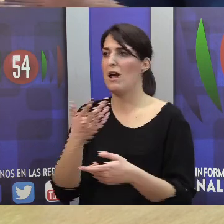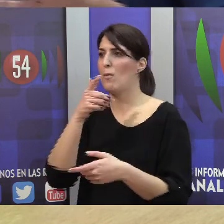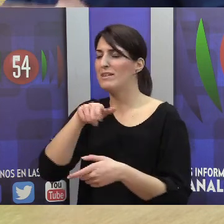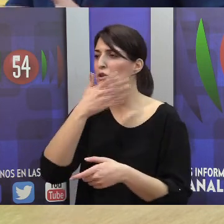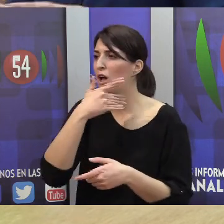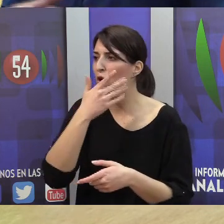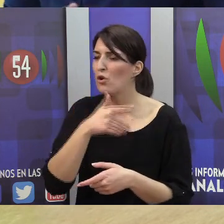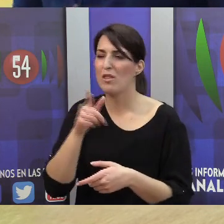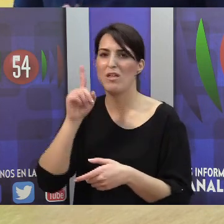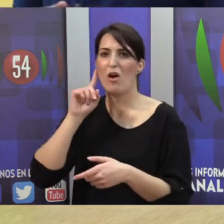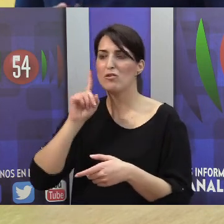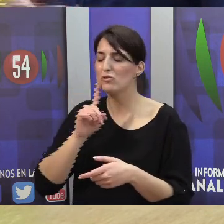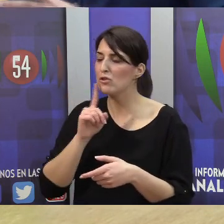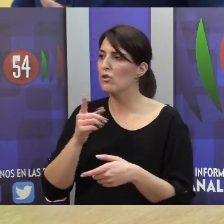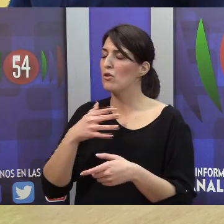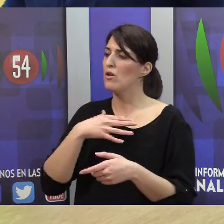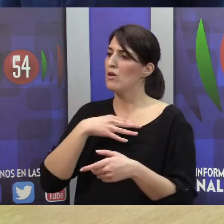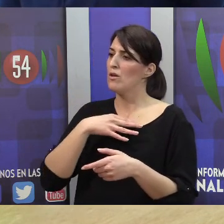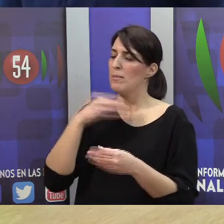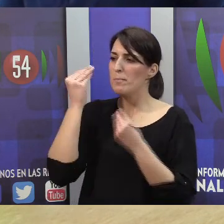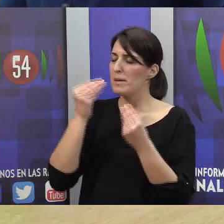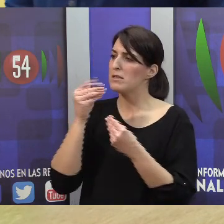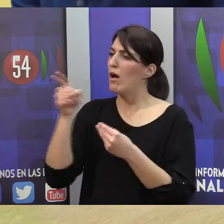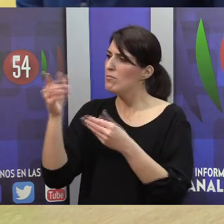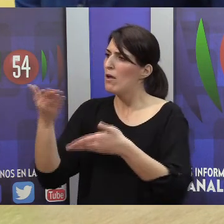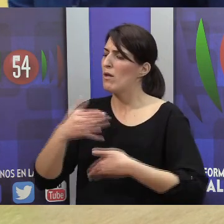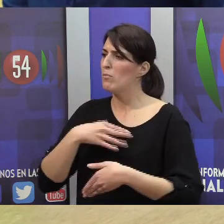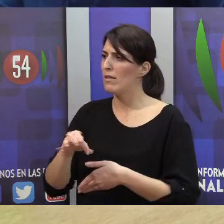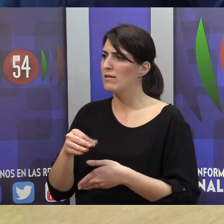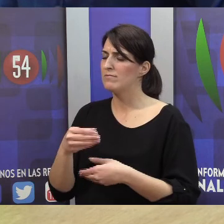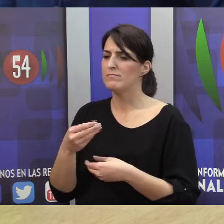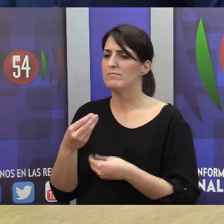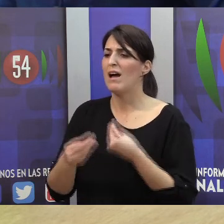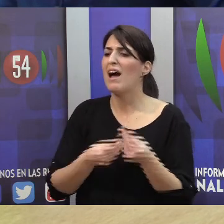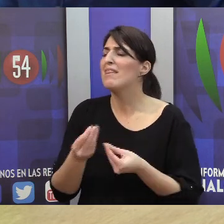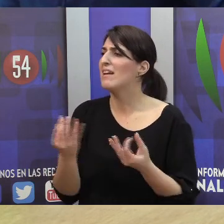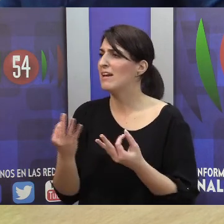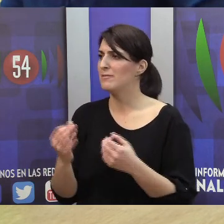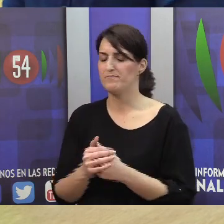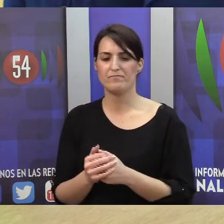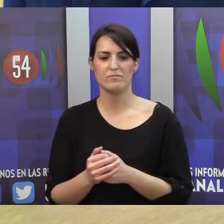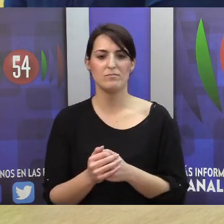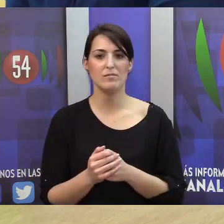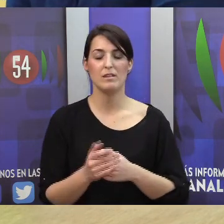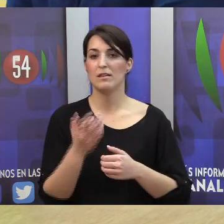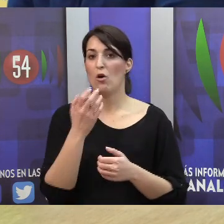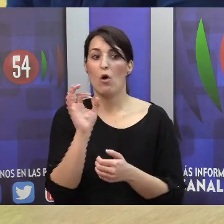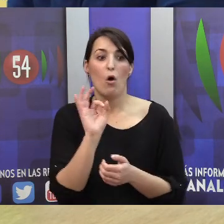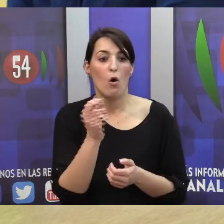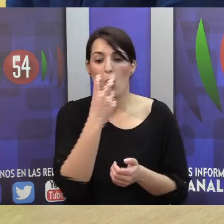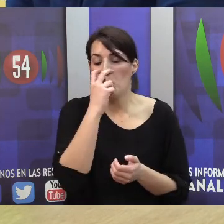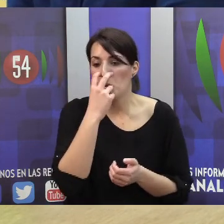esta situación, y que crean que podéis ayudarles, ¿qué es lo que tienen que hacer? O que simplemente tienen curiosidad por